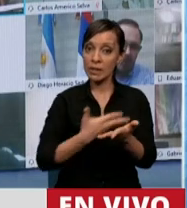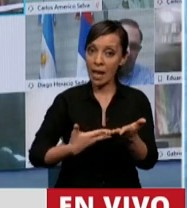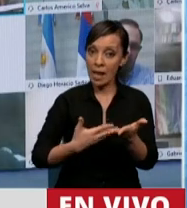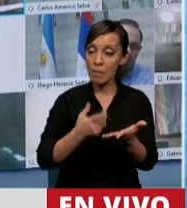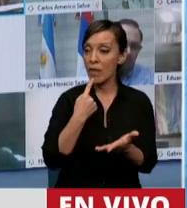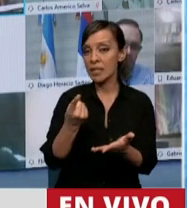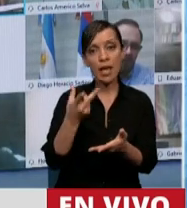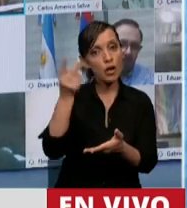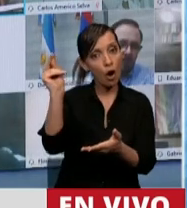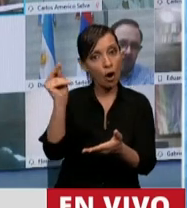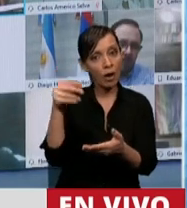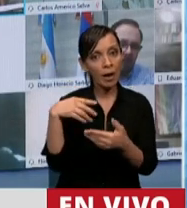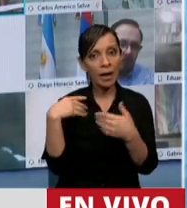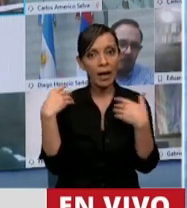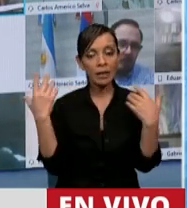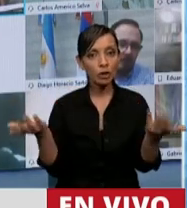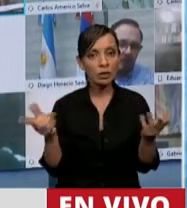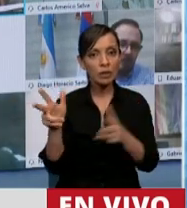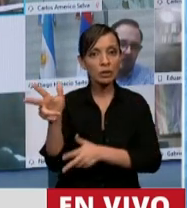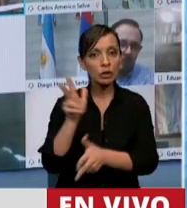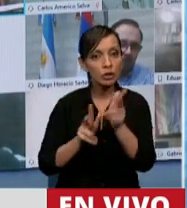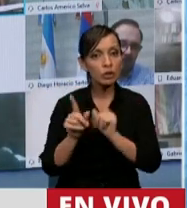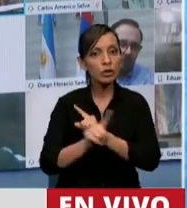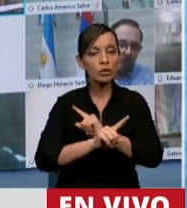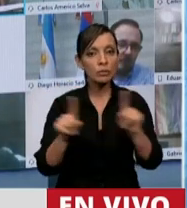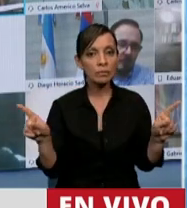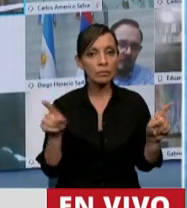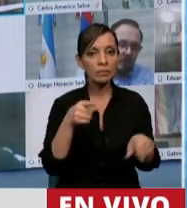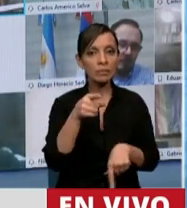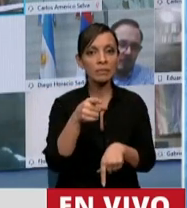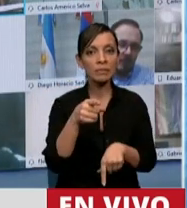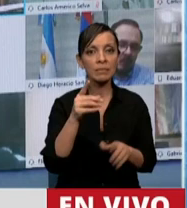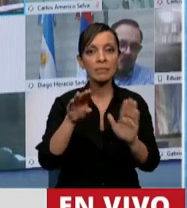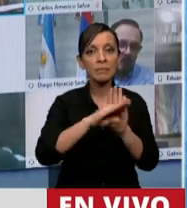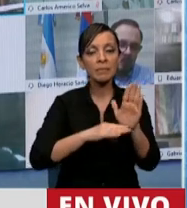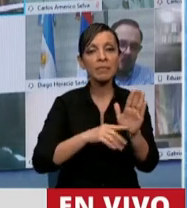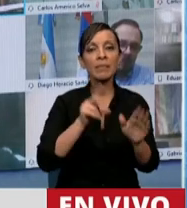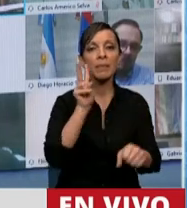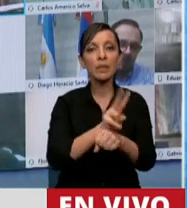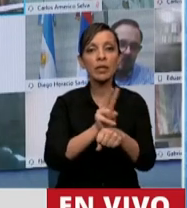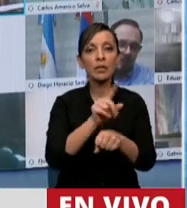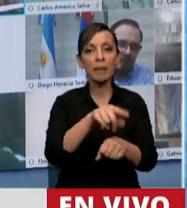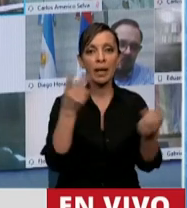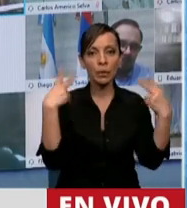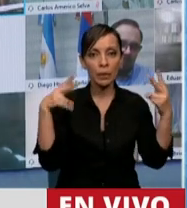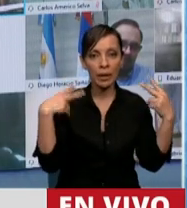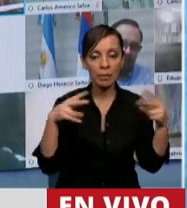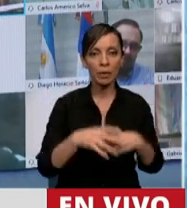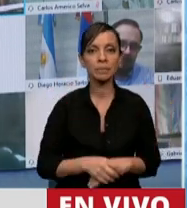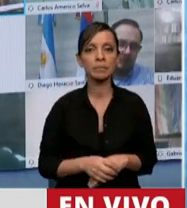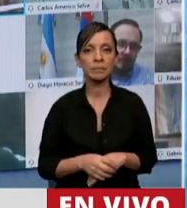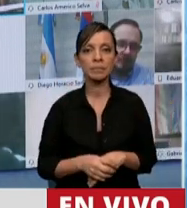Entonces, no nos digan que no queremos tratar medidas de protección para el sector turístico. Digo más,